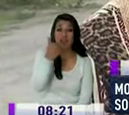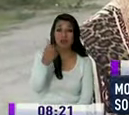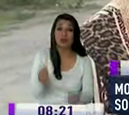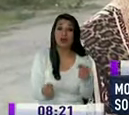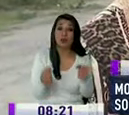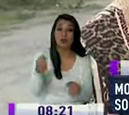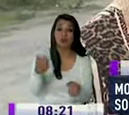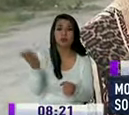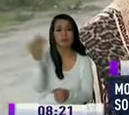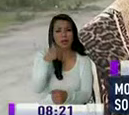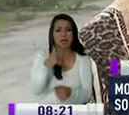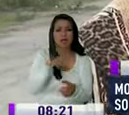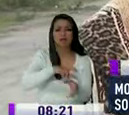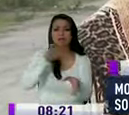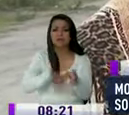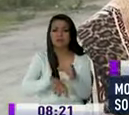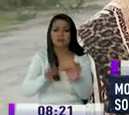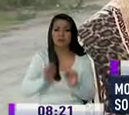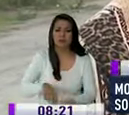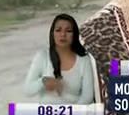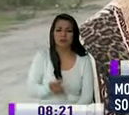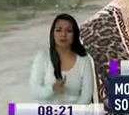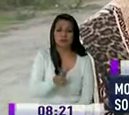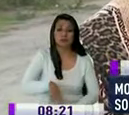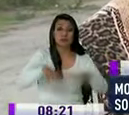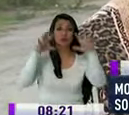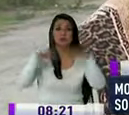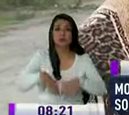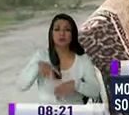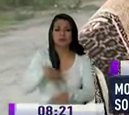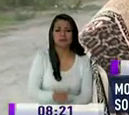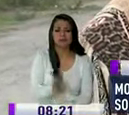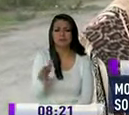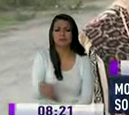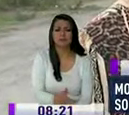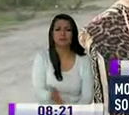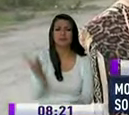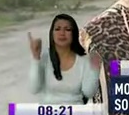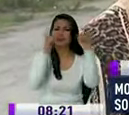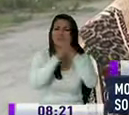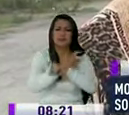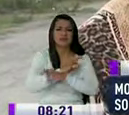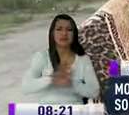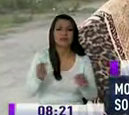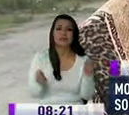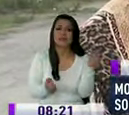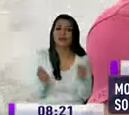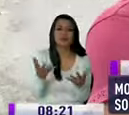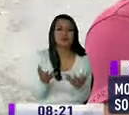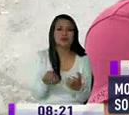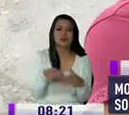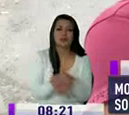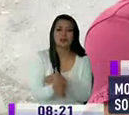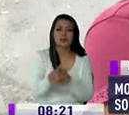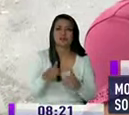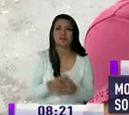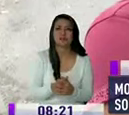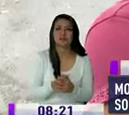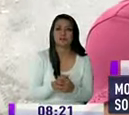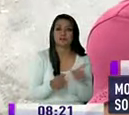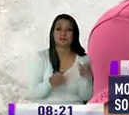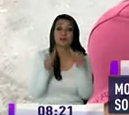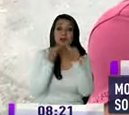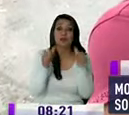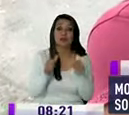carros para que nos vengan a llevar de aquí y cuando llueve es más complicado y no quieren ingresar ya los vehículos la abuelita de la